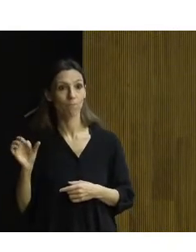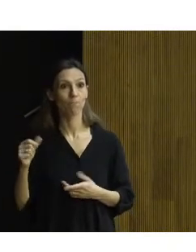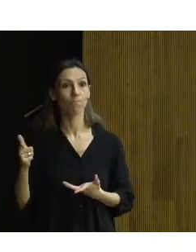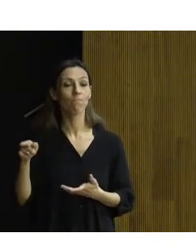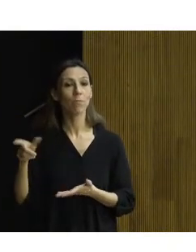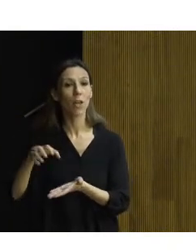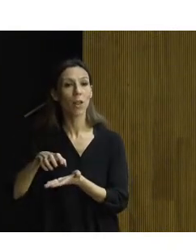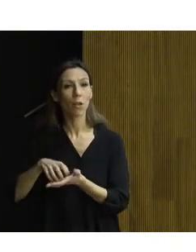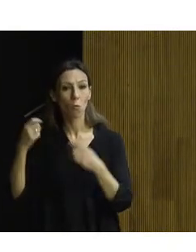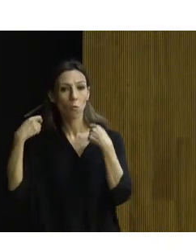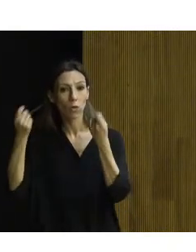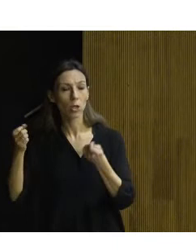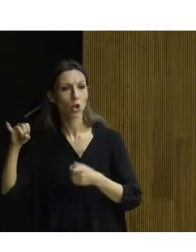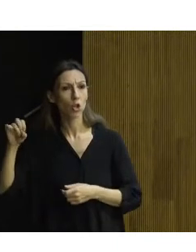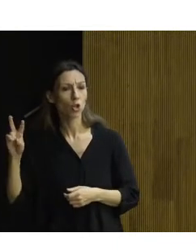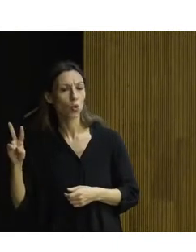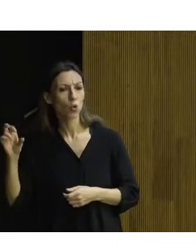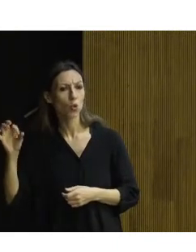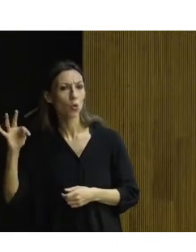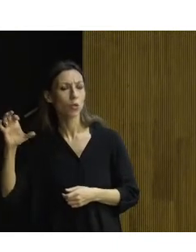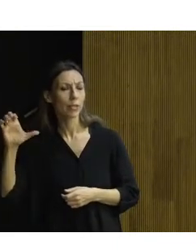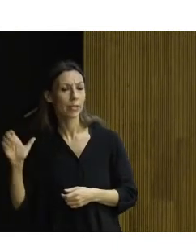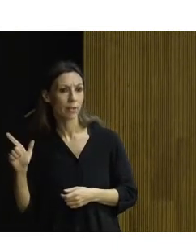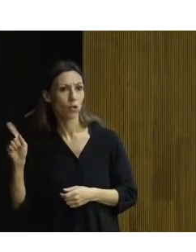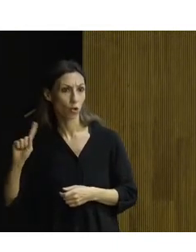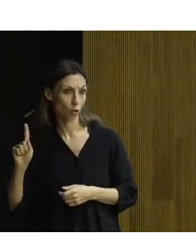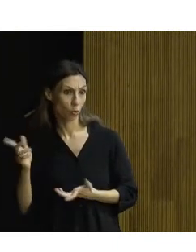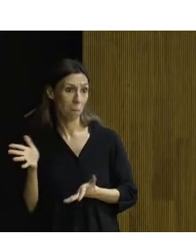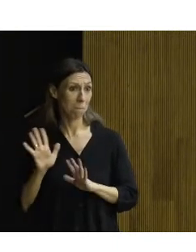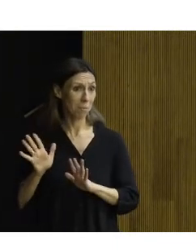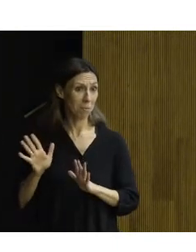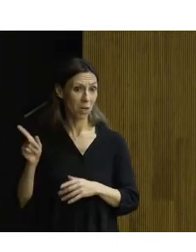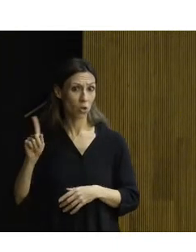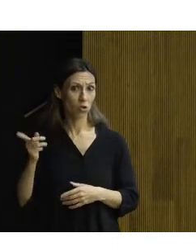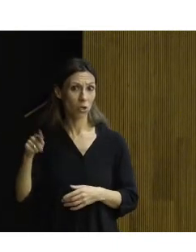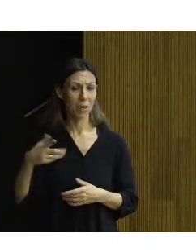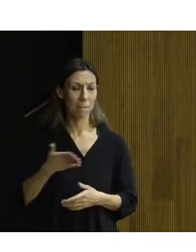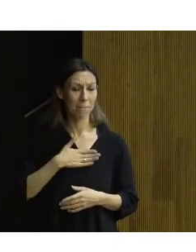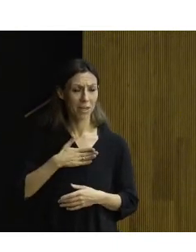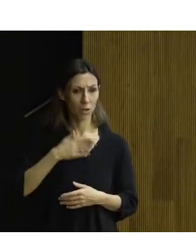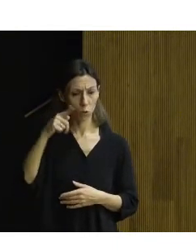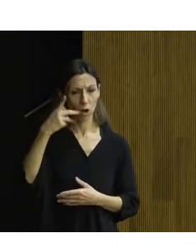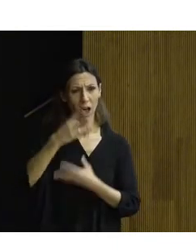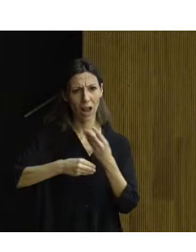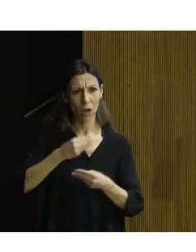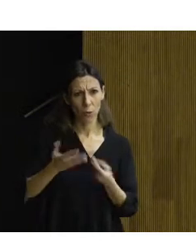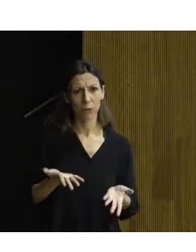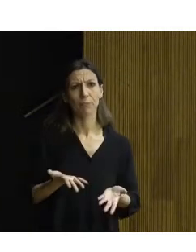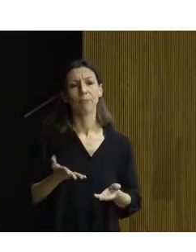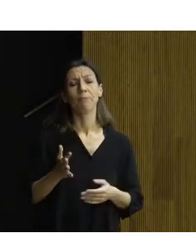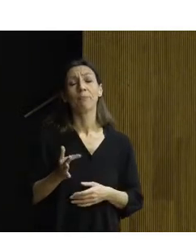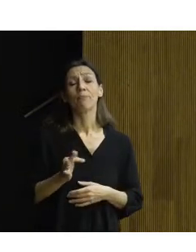a otras obras eh sobre el patrimonio que que ha elaborado eh bueno Demetrio